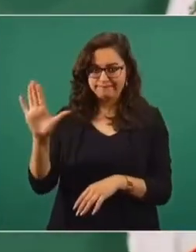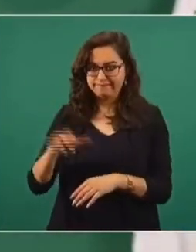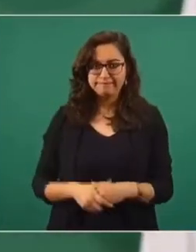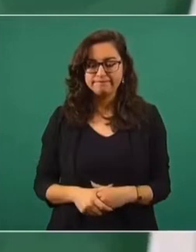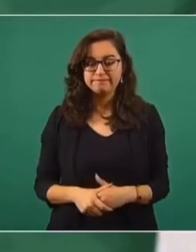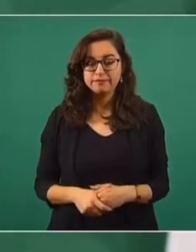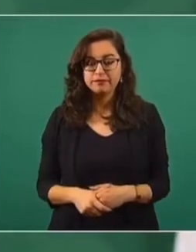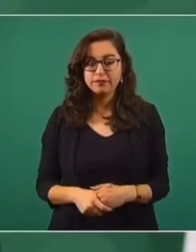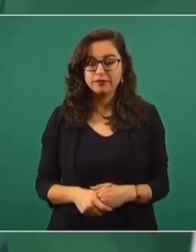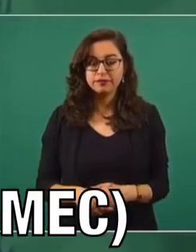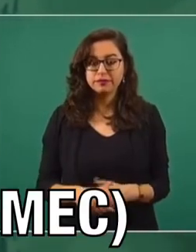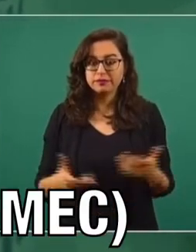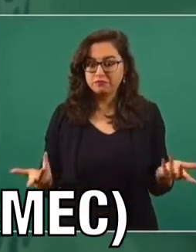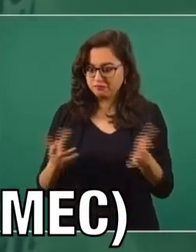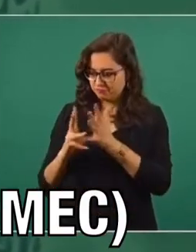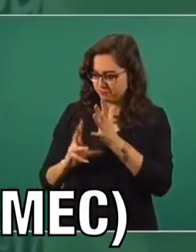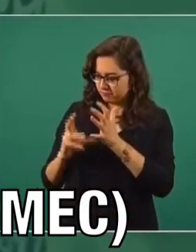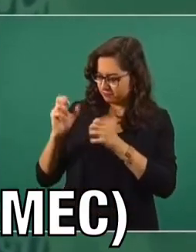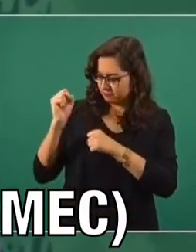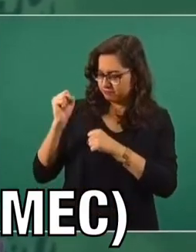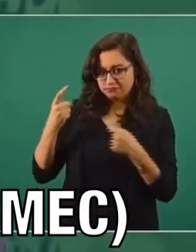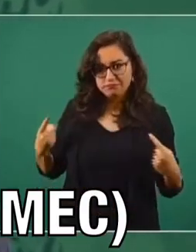Además, sería violatorio de la Constitución.